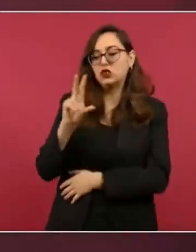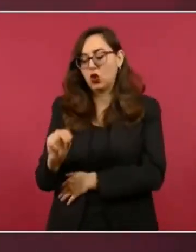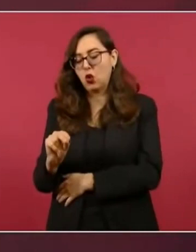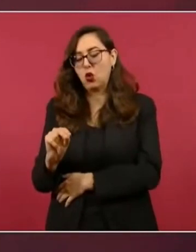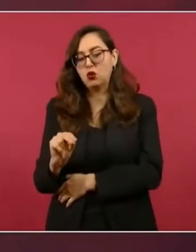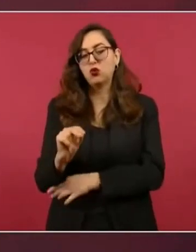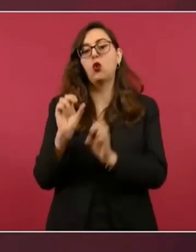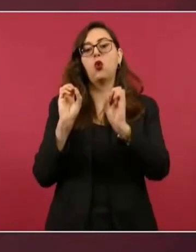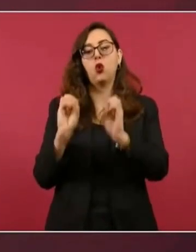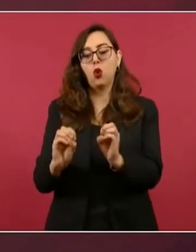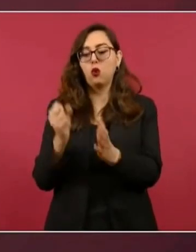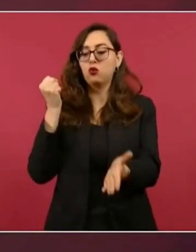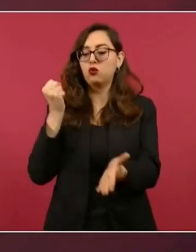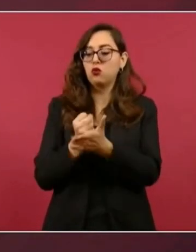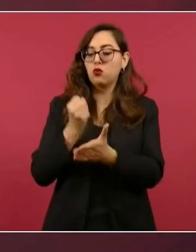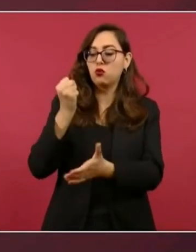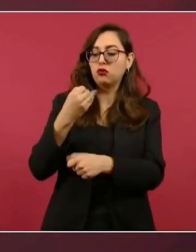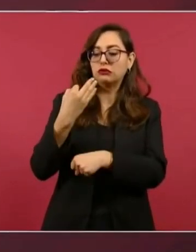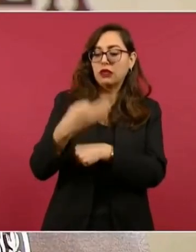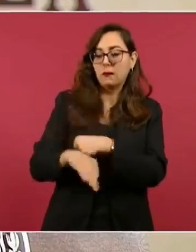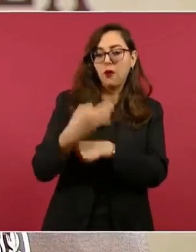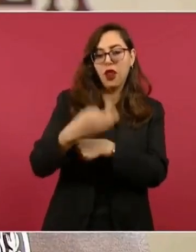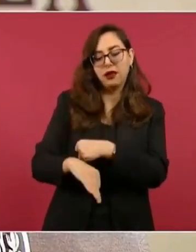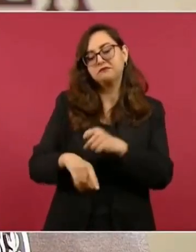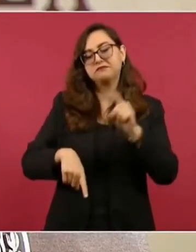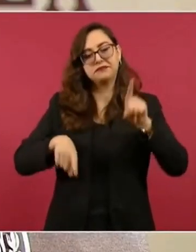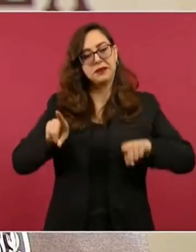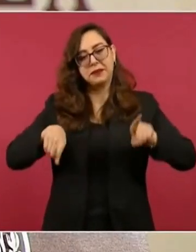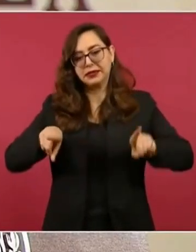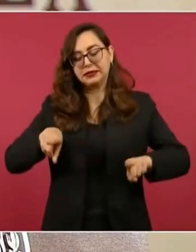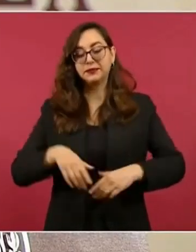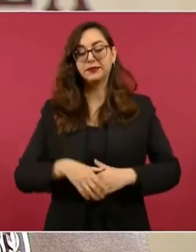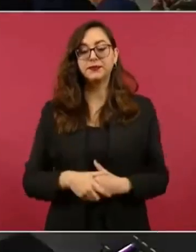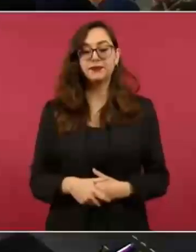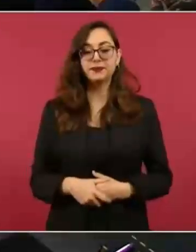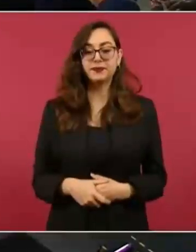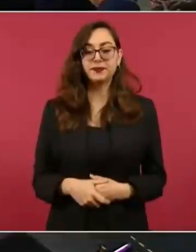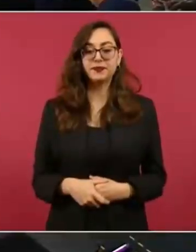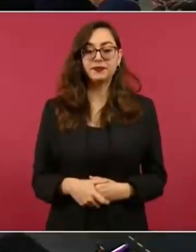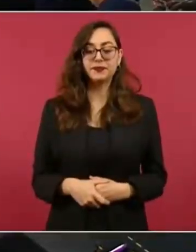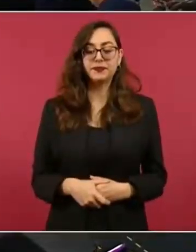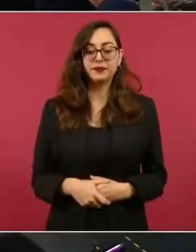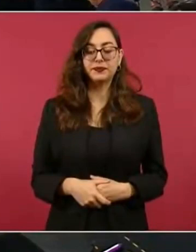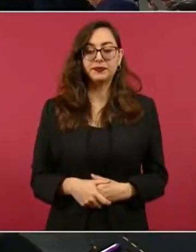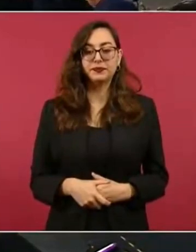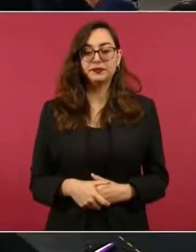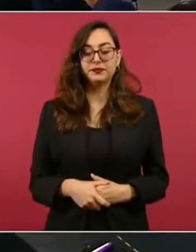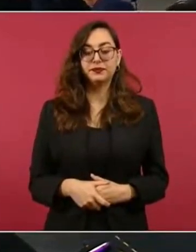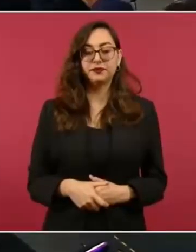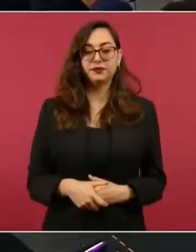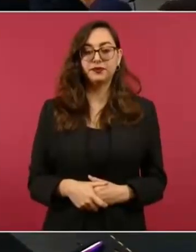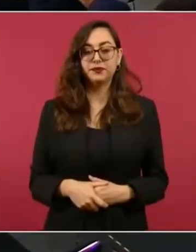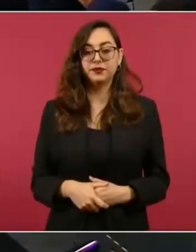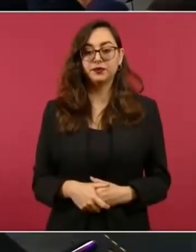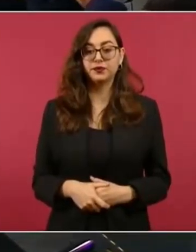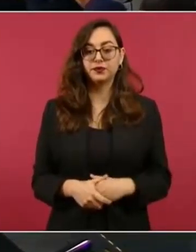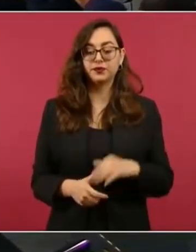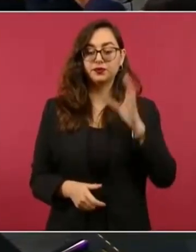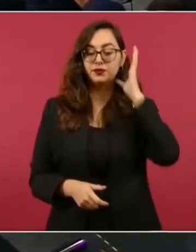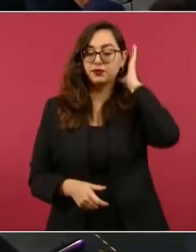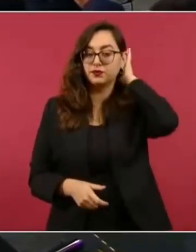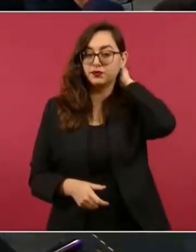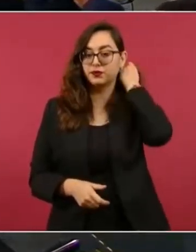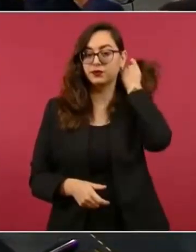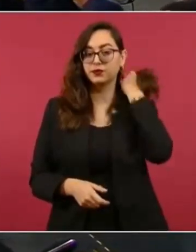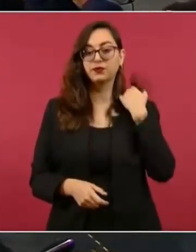el registro de autorización de uso de emergencia. ¿Y se le va a adicionar las cepas de Omicron? esta idea de adicionar